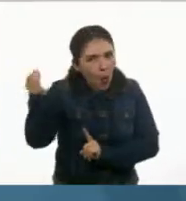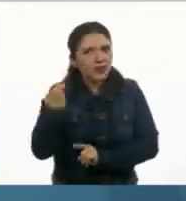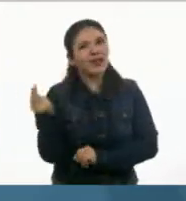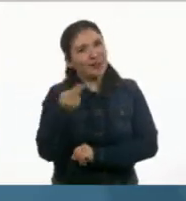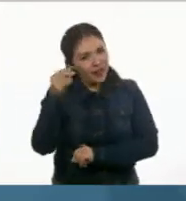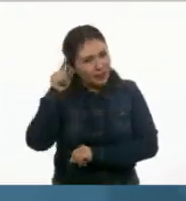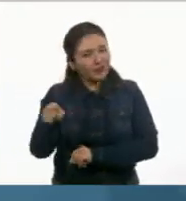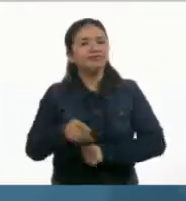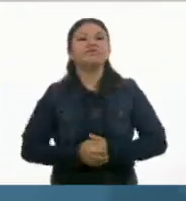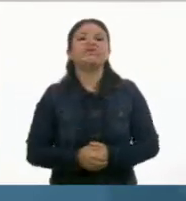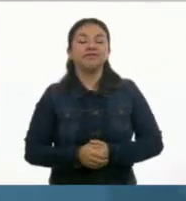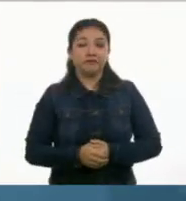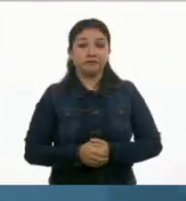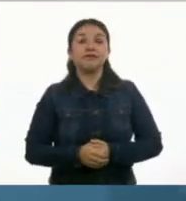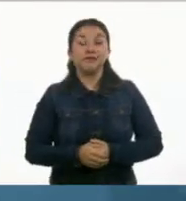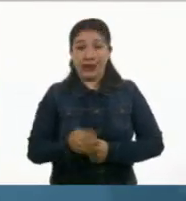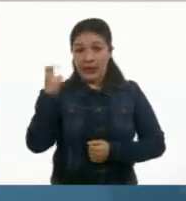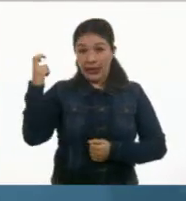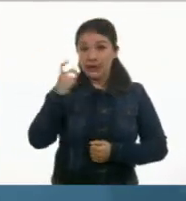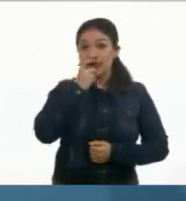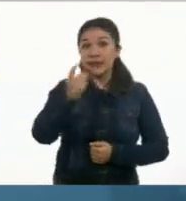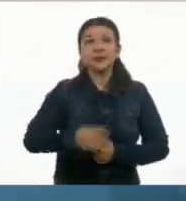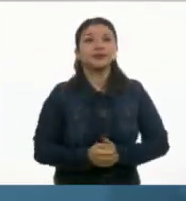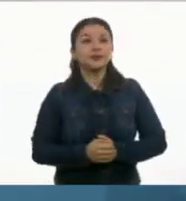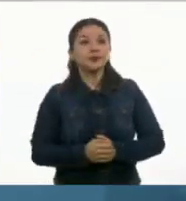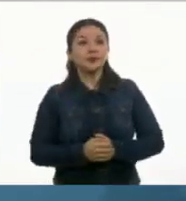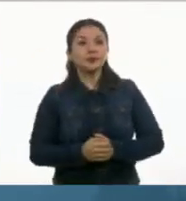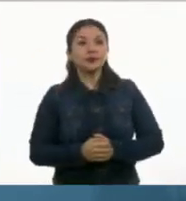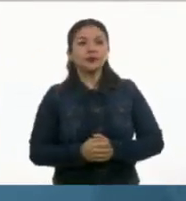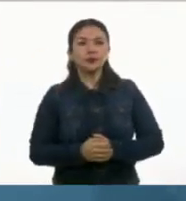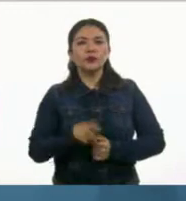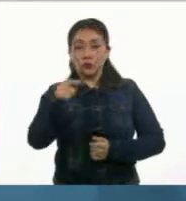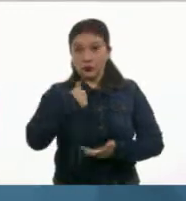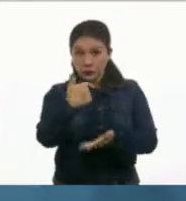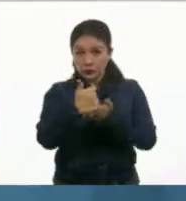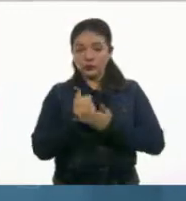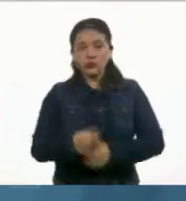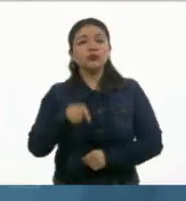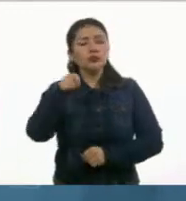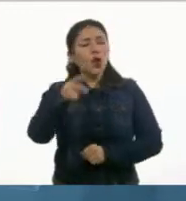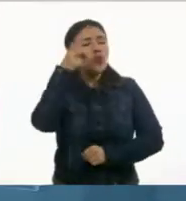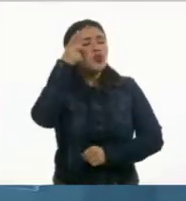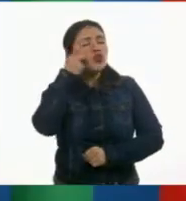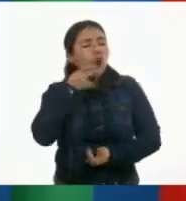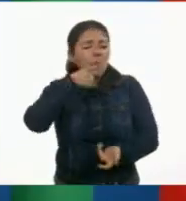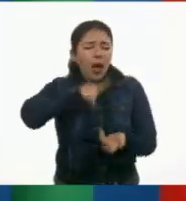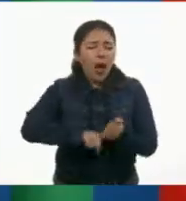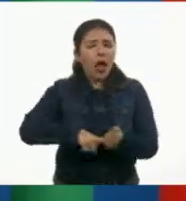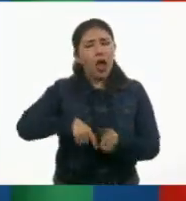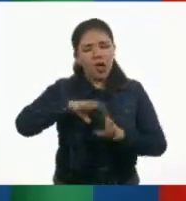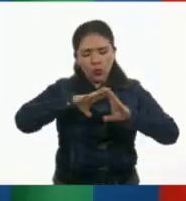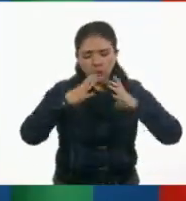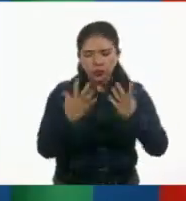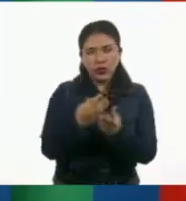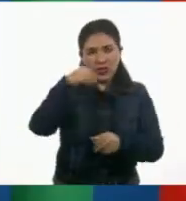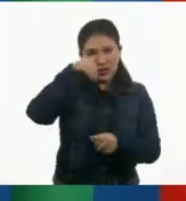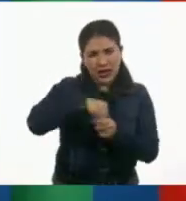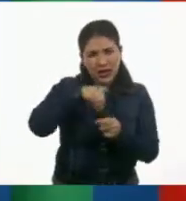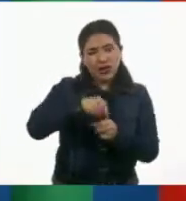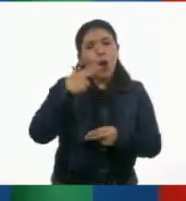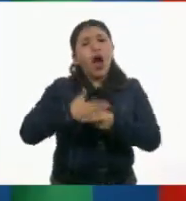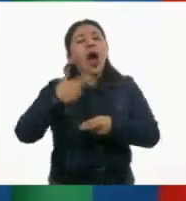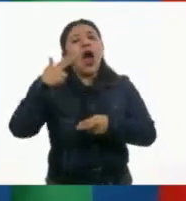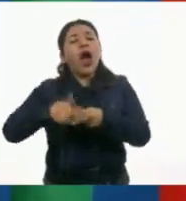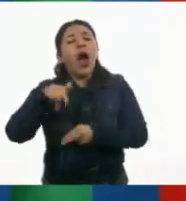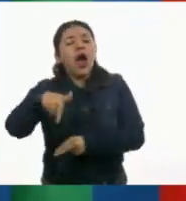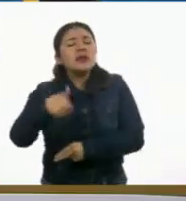ordenado. Entonces, la frase quedaría. ¿Listos? Ale, ¿me ayudas? ¿Duermen? En el secreto de la tierra hasta que